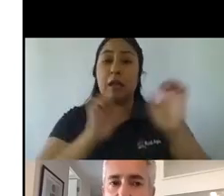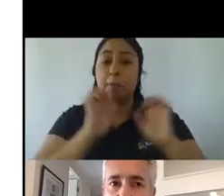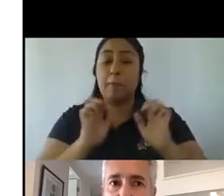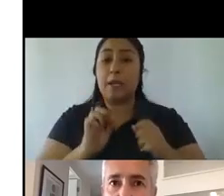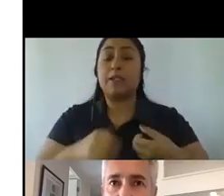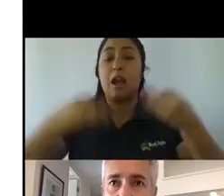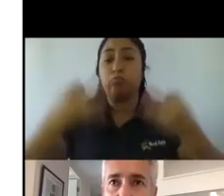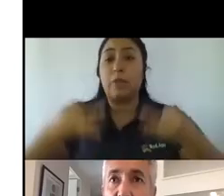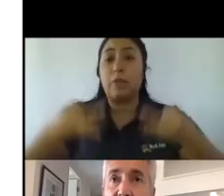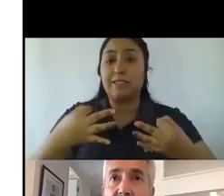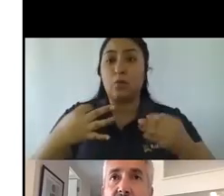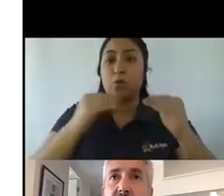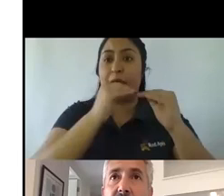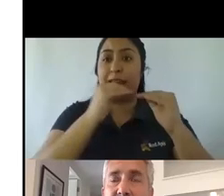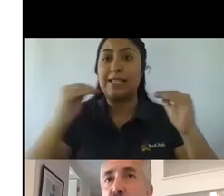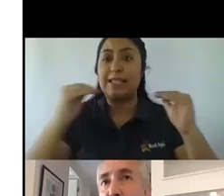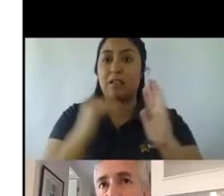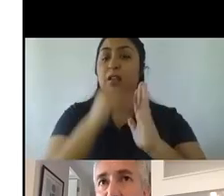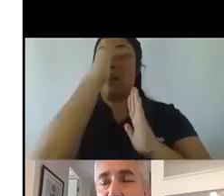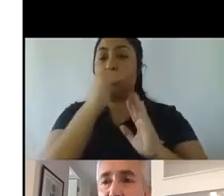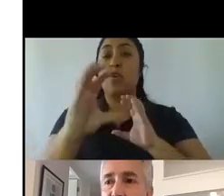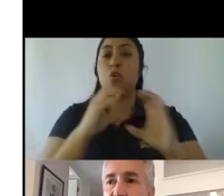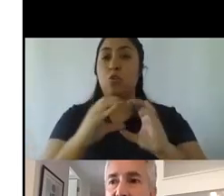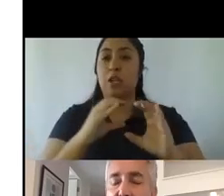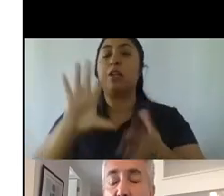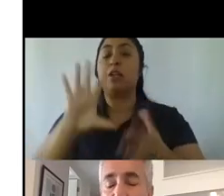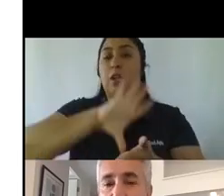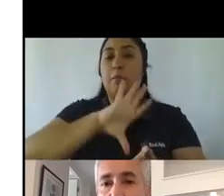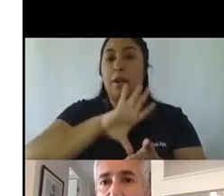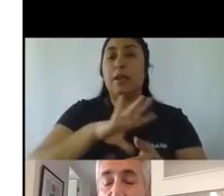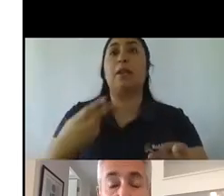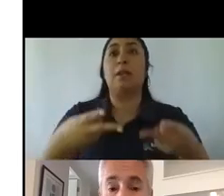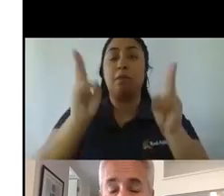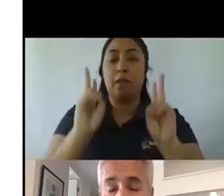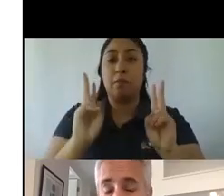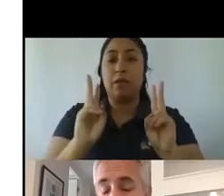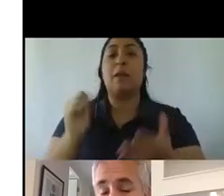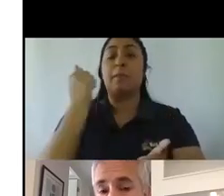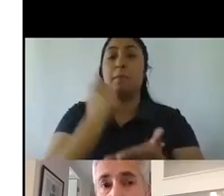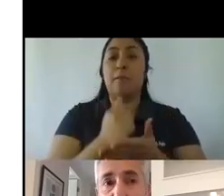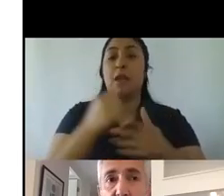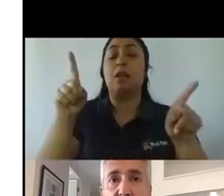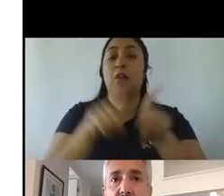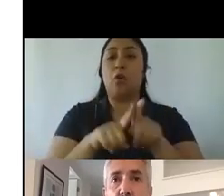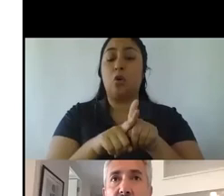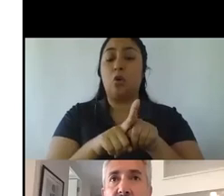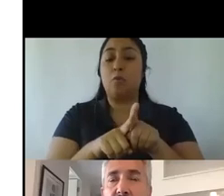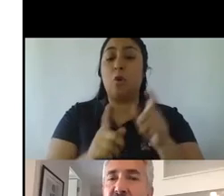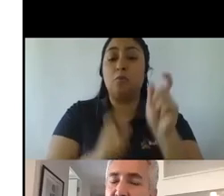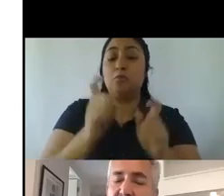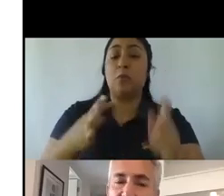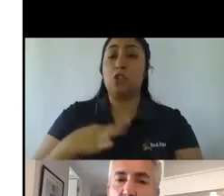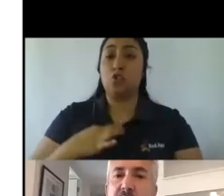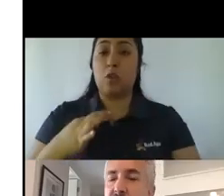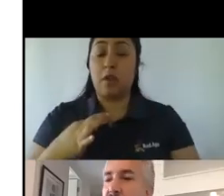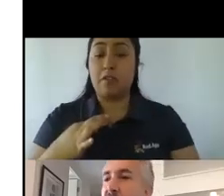comunicaciones comerciales en el país. Y eso permite que tanto marcas como ciudadanos, comunes y corrientes, puedan decir, oye,